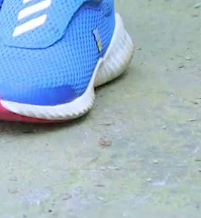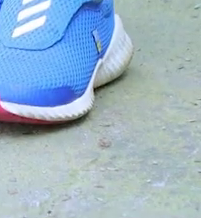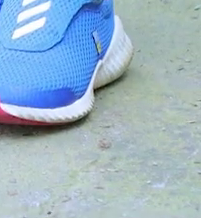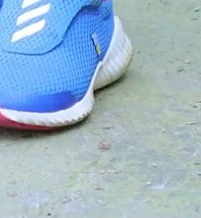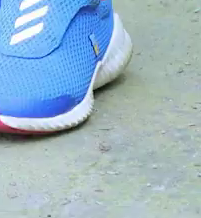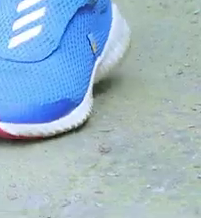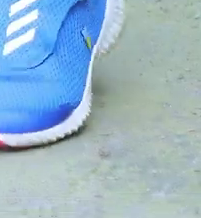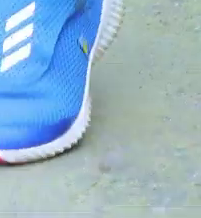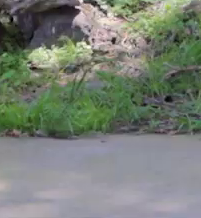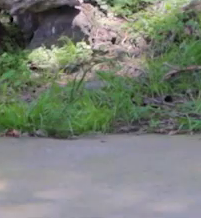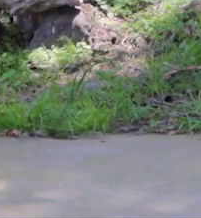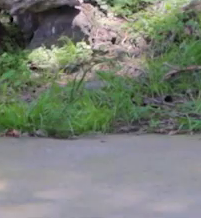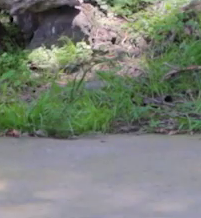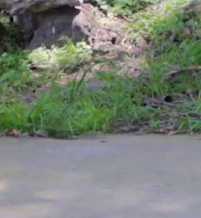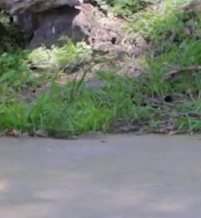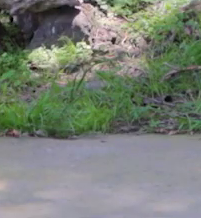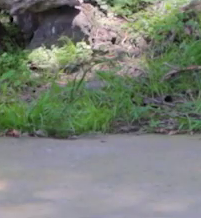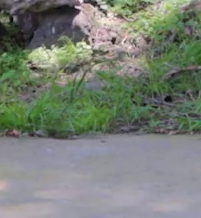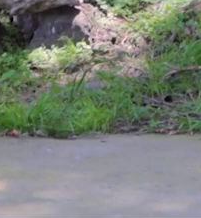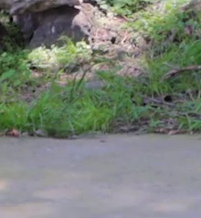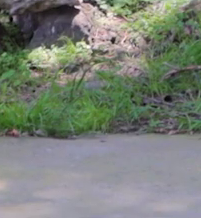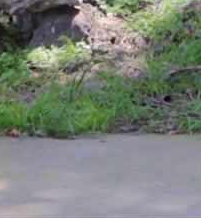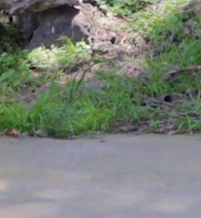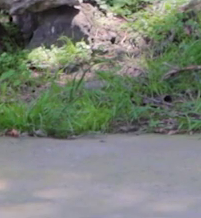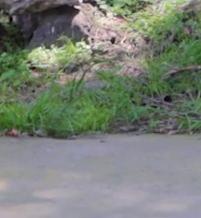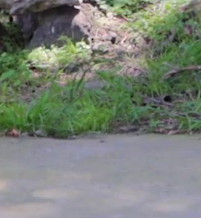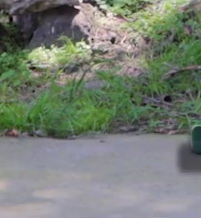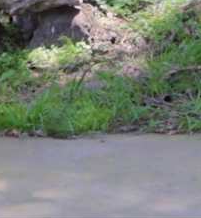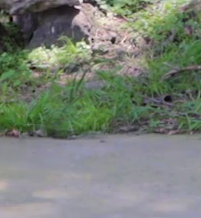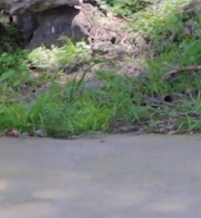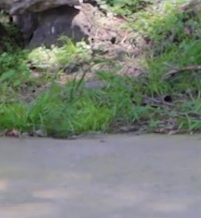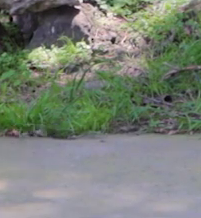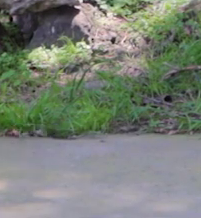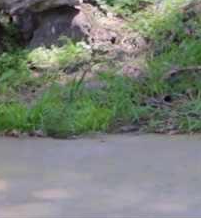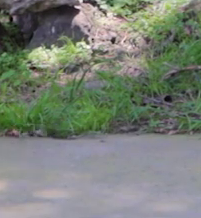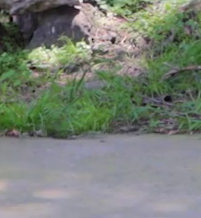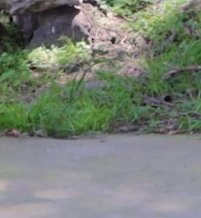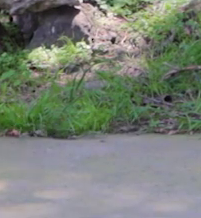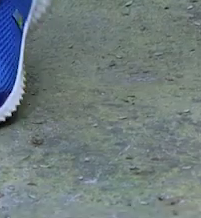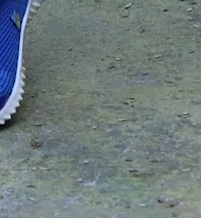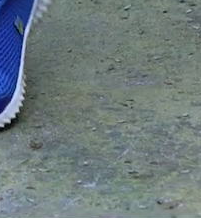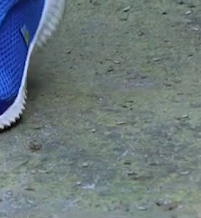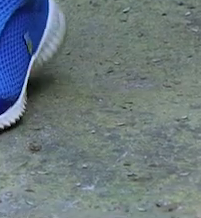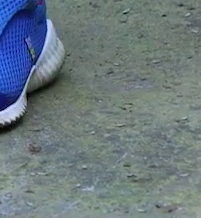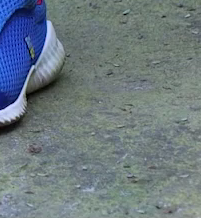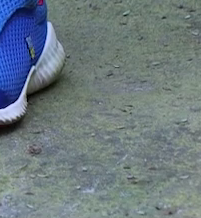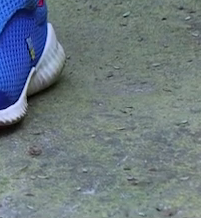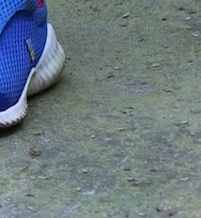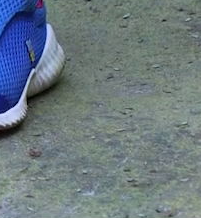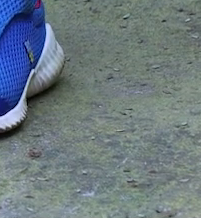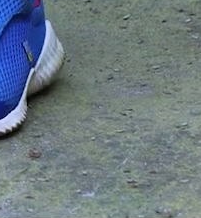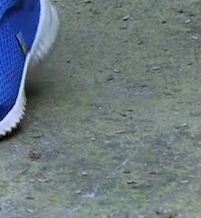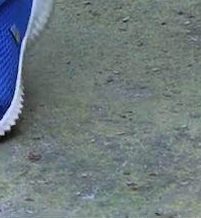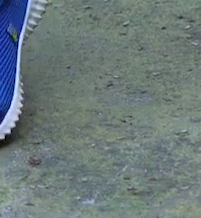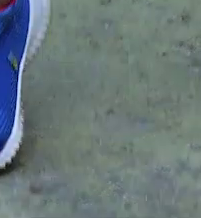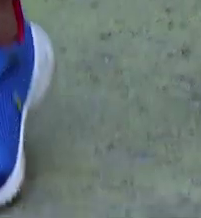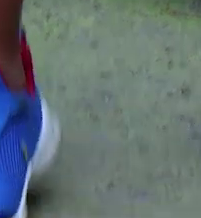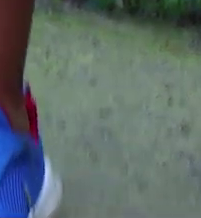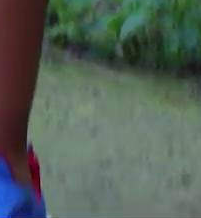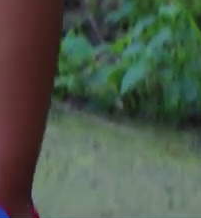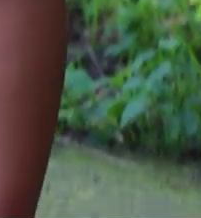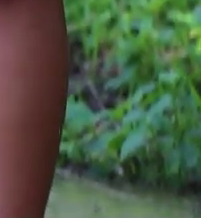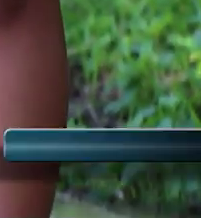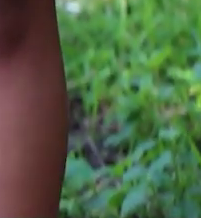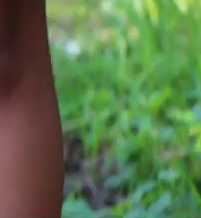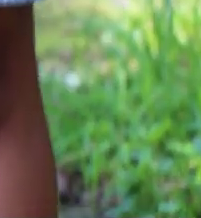rodillas. Bien. Otra más. Perfecto. Ahí está bien. Muy bien. Elevamos los talones.